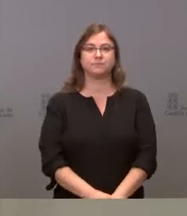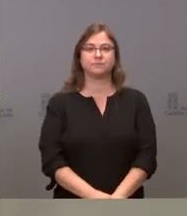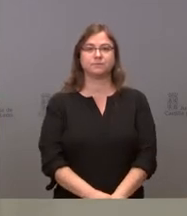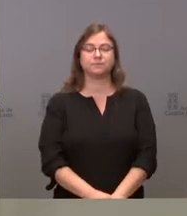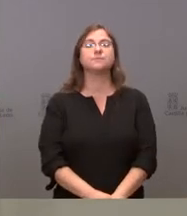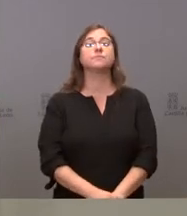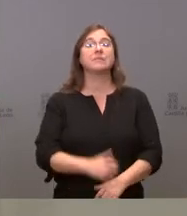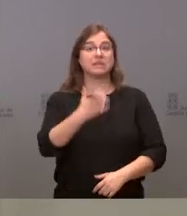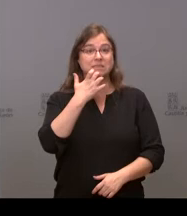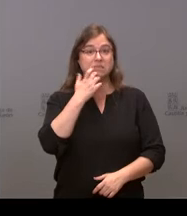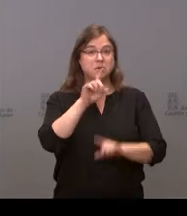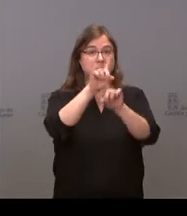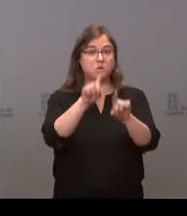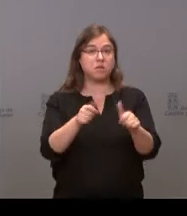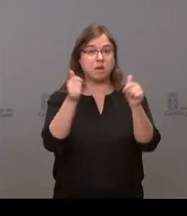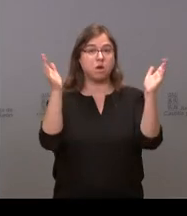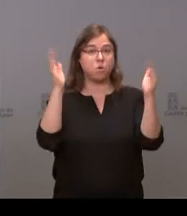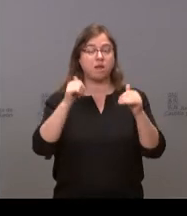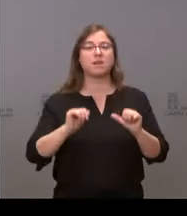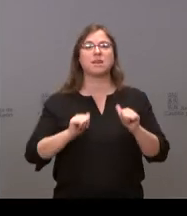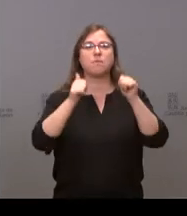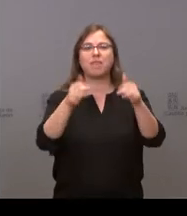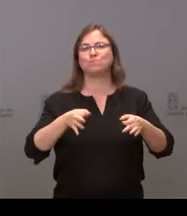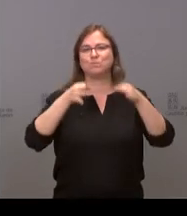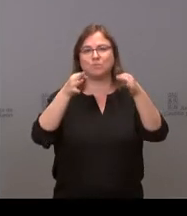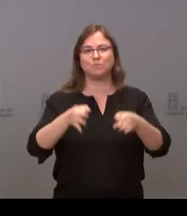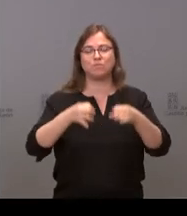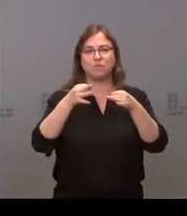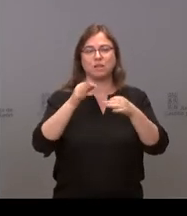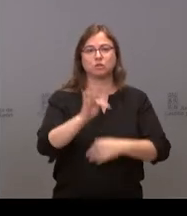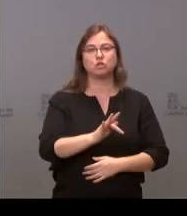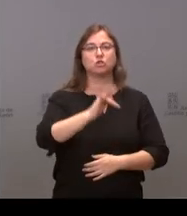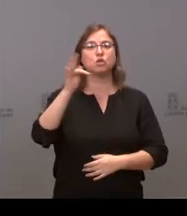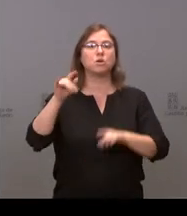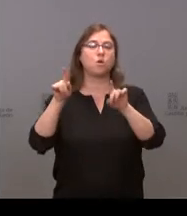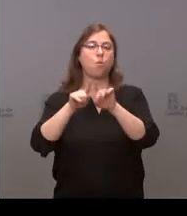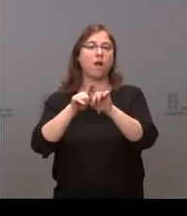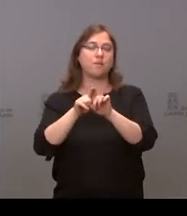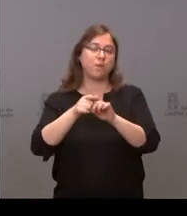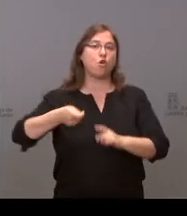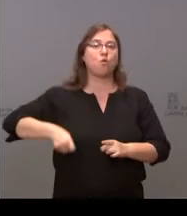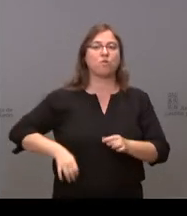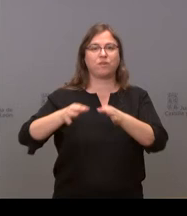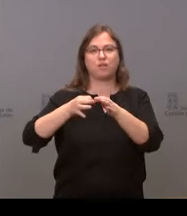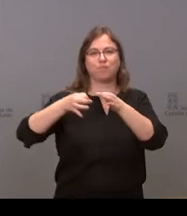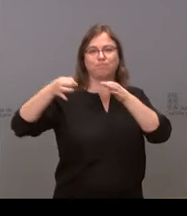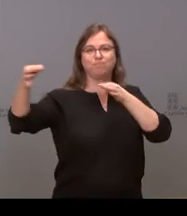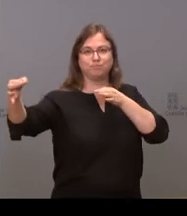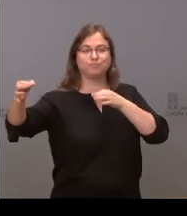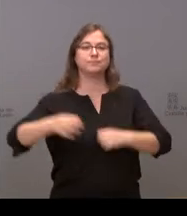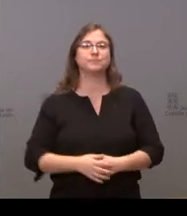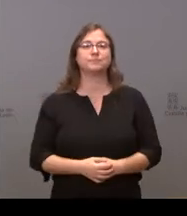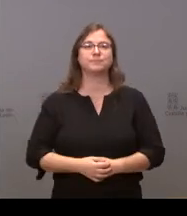Si no hay más preguntas en la sala, vamos a abrir, como siempre, un turno con los profesionales que nos siguen por videoconferencia.